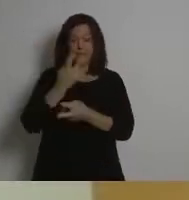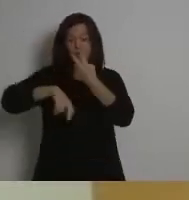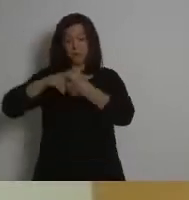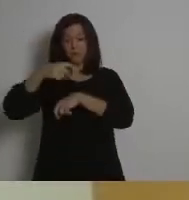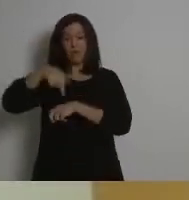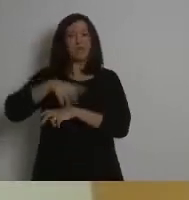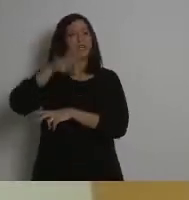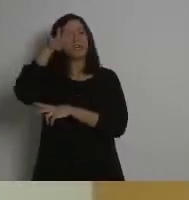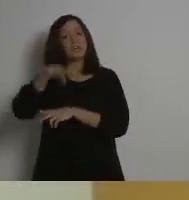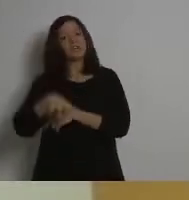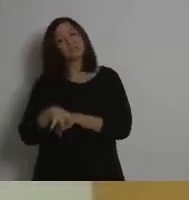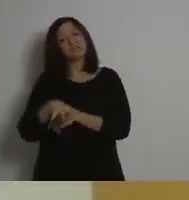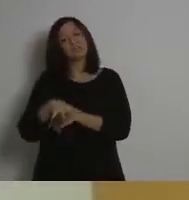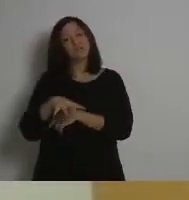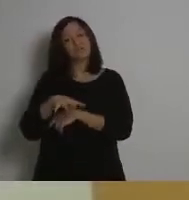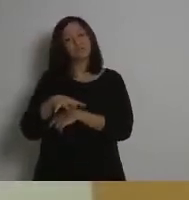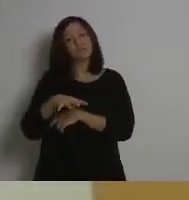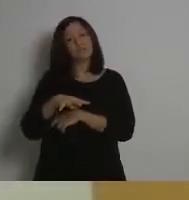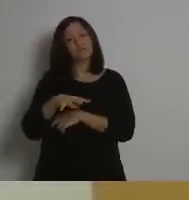aprobada en 2019,